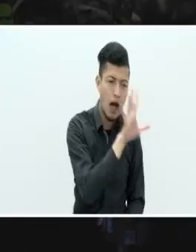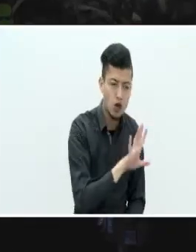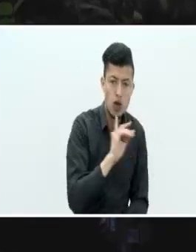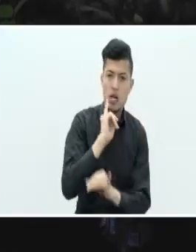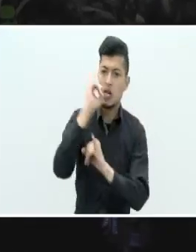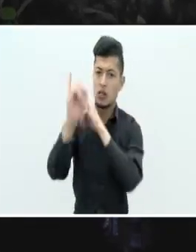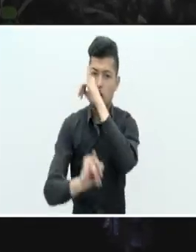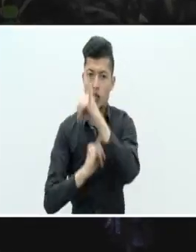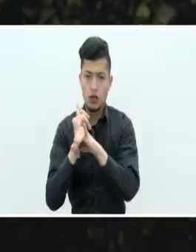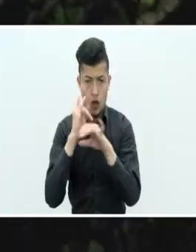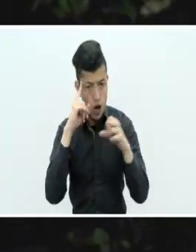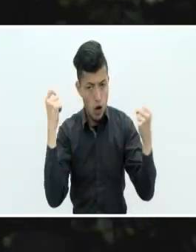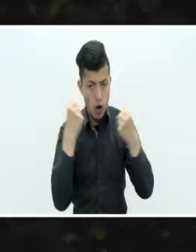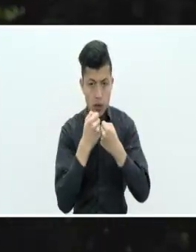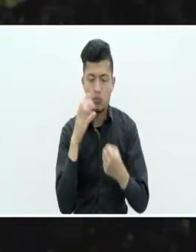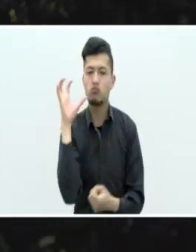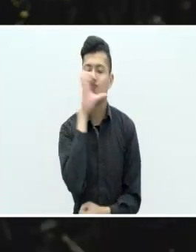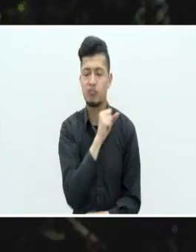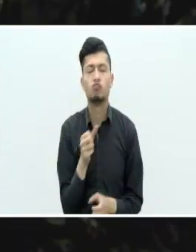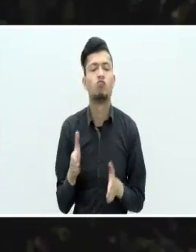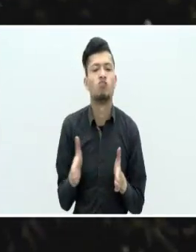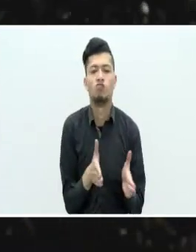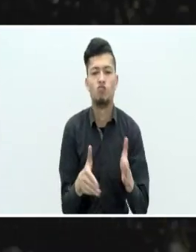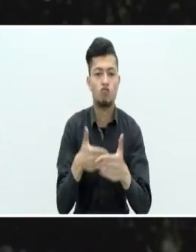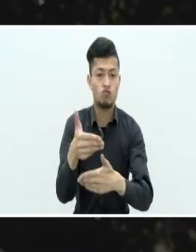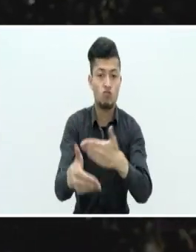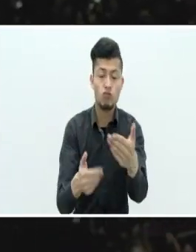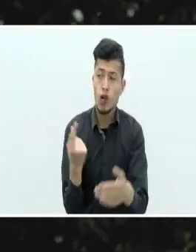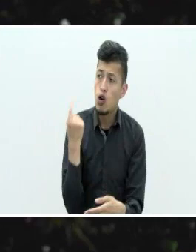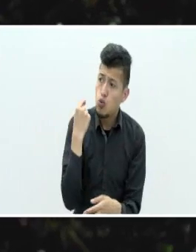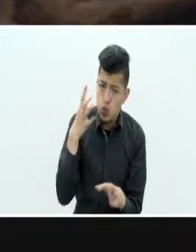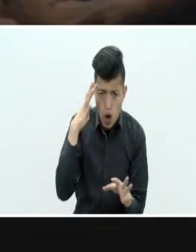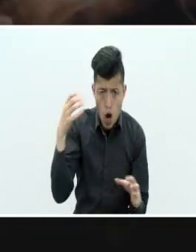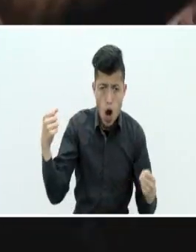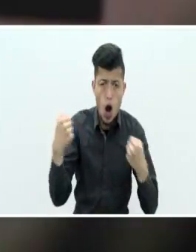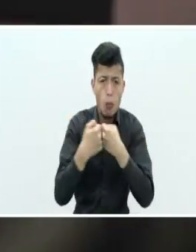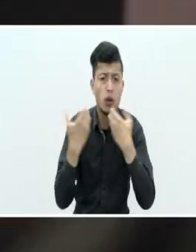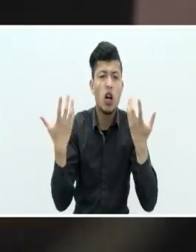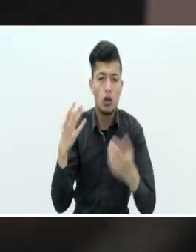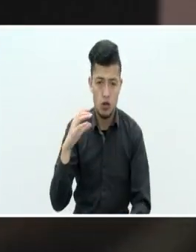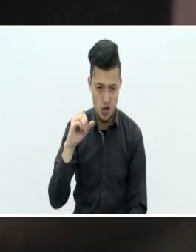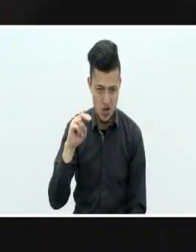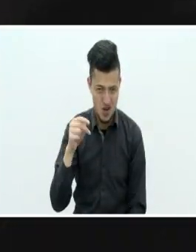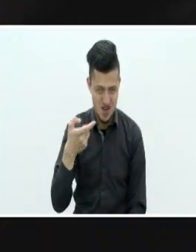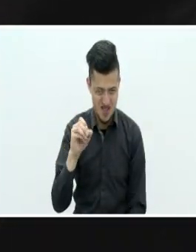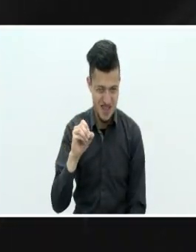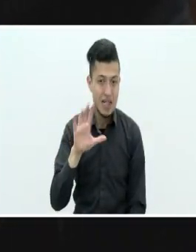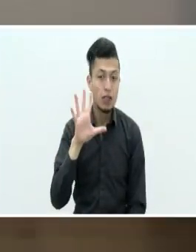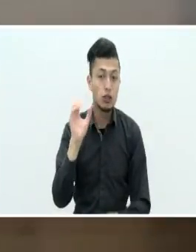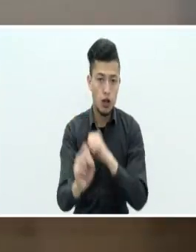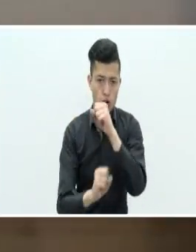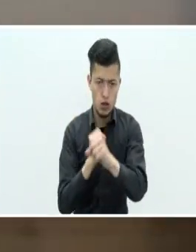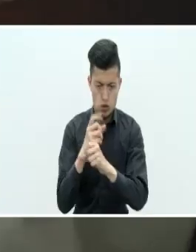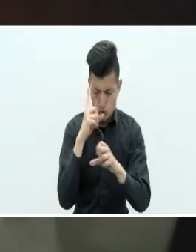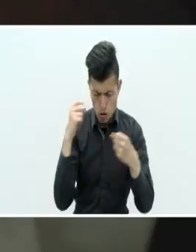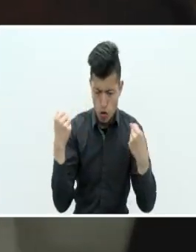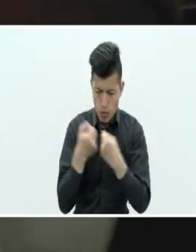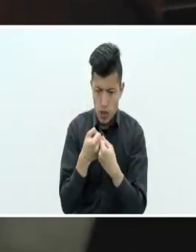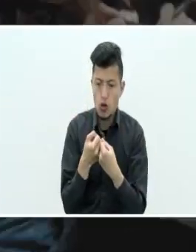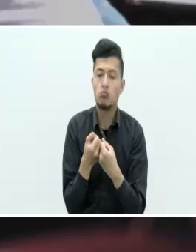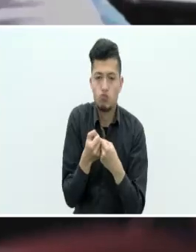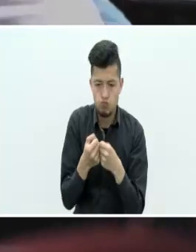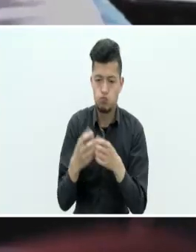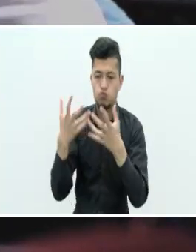nos demuestra que vamos por un buen camino. Acabamos de firmar un convenio por cinco años con Congo, donde vamos a realizar cuatro bootcamps